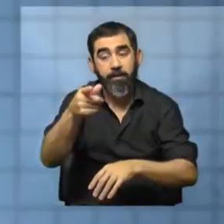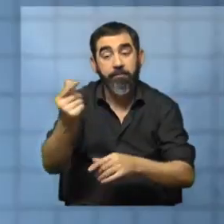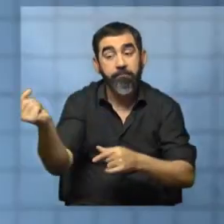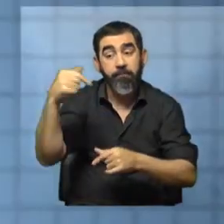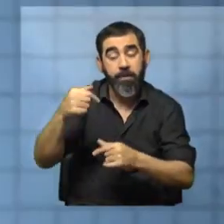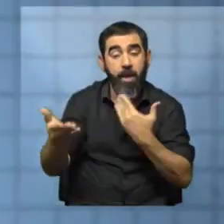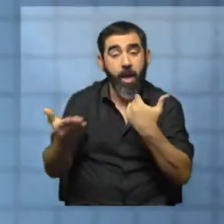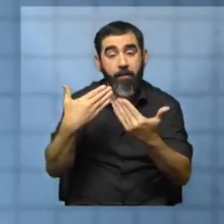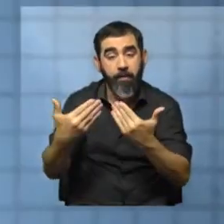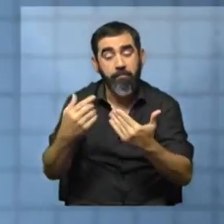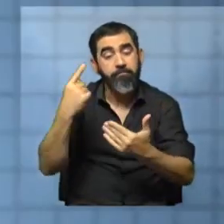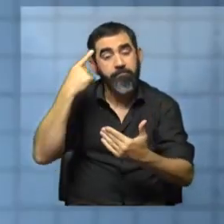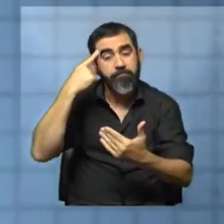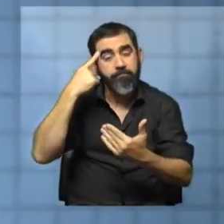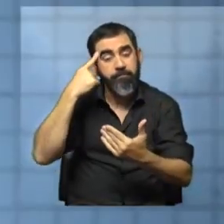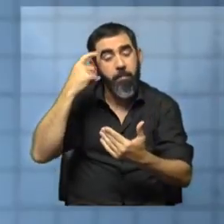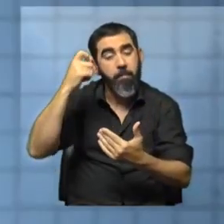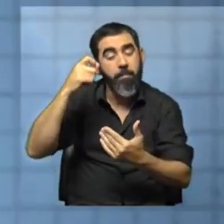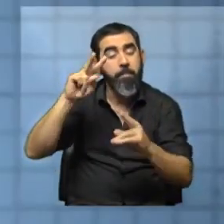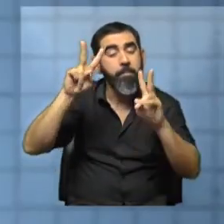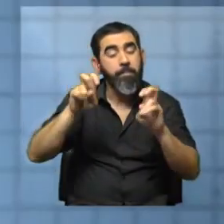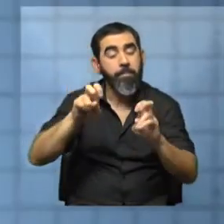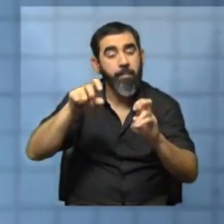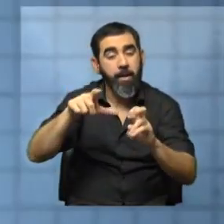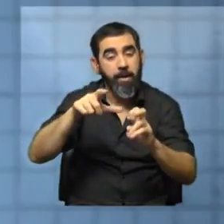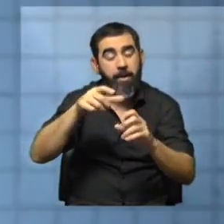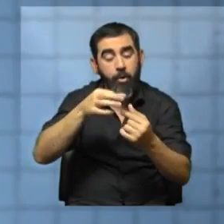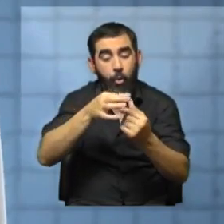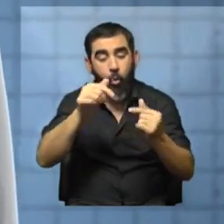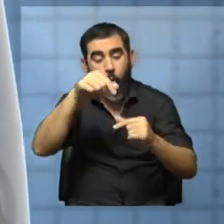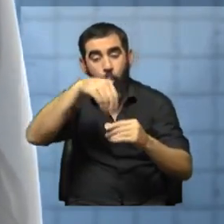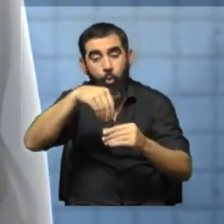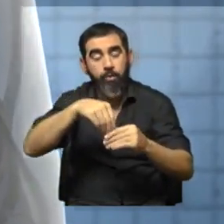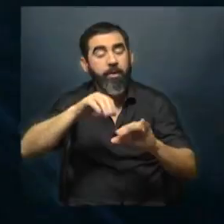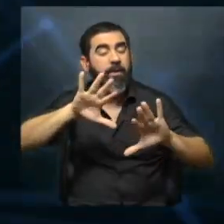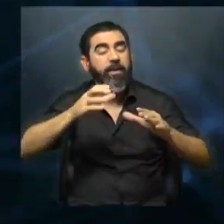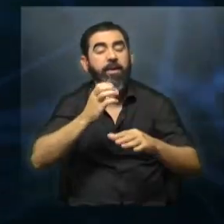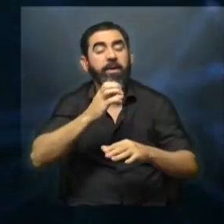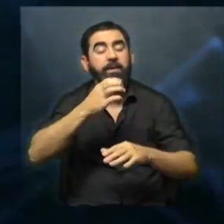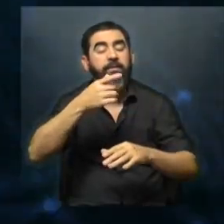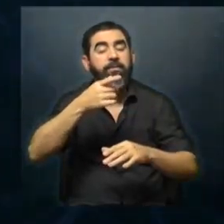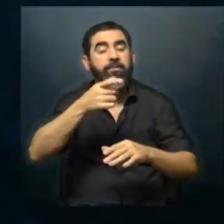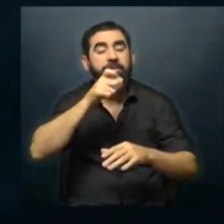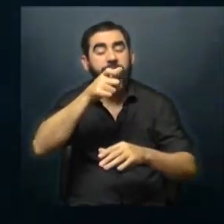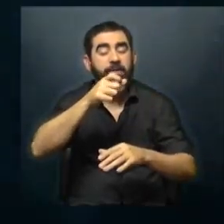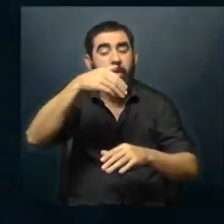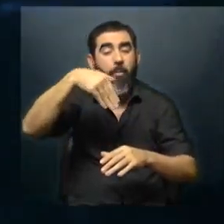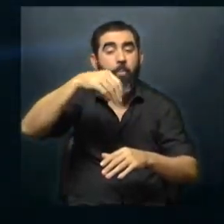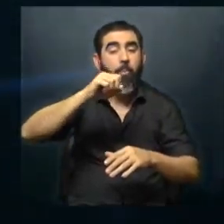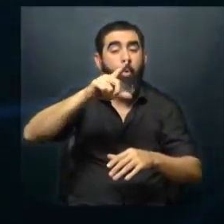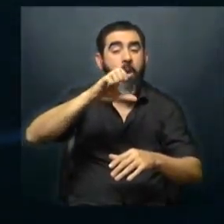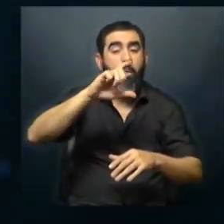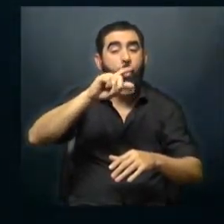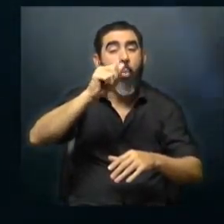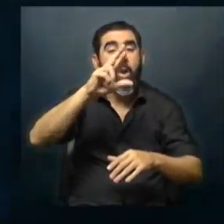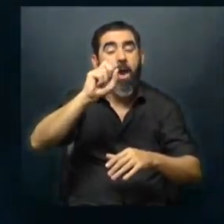a mí, interesado en el blanco molecular de este compuesto aislado. ¿Qué es el blanco molecular? ¿Cuál es la molécula